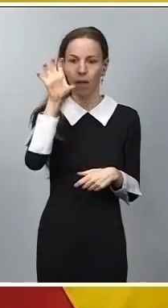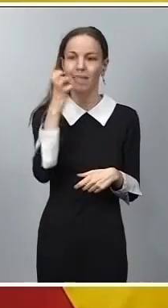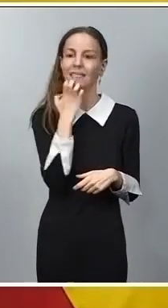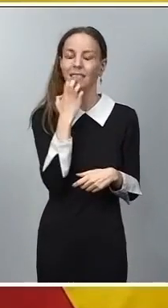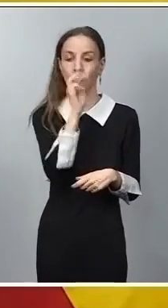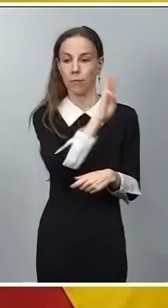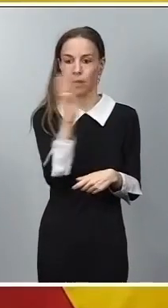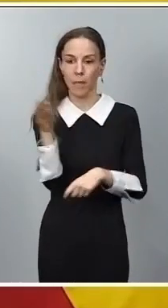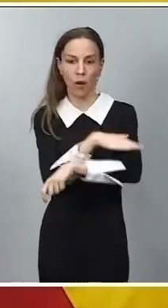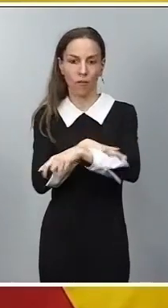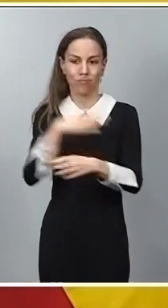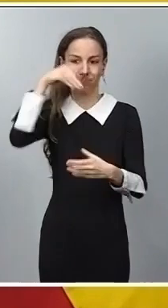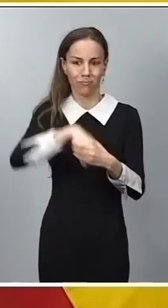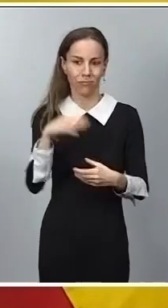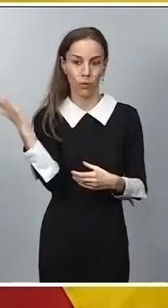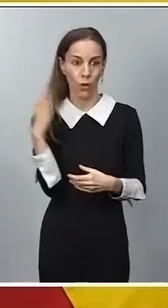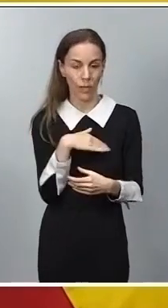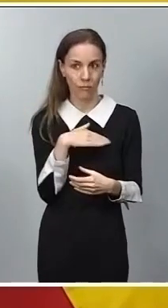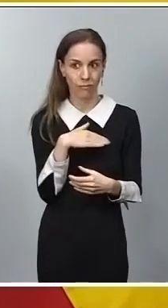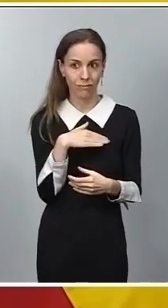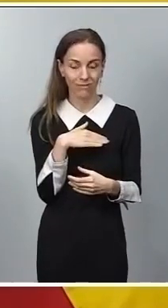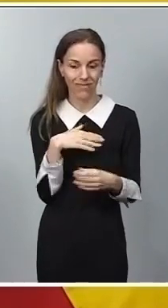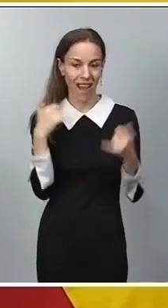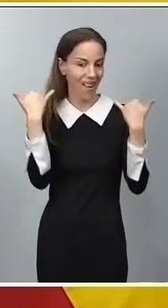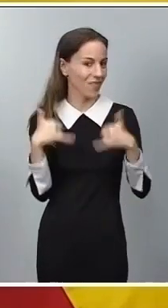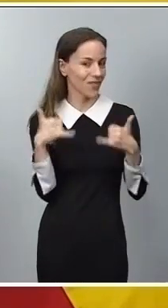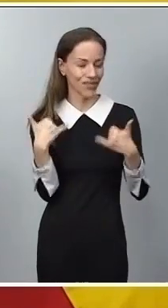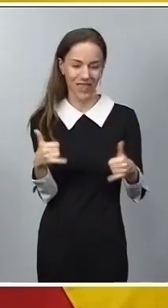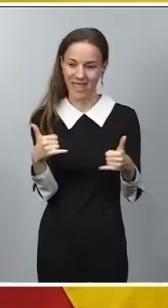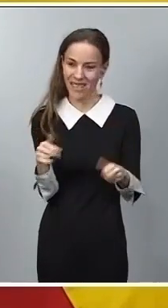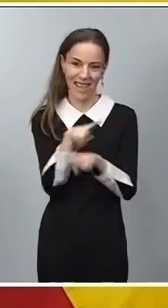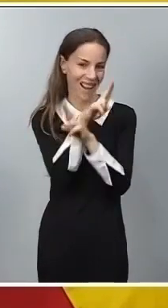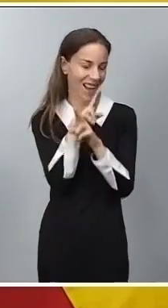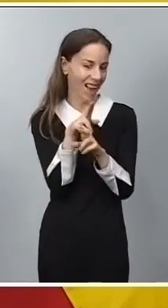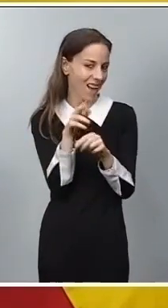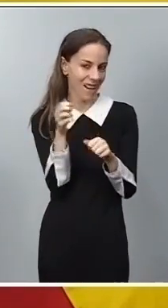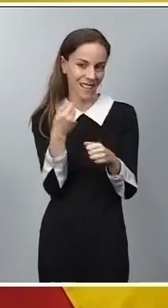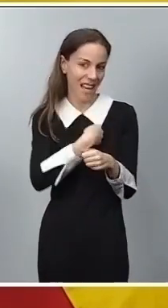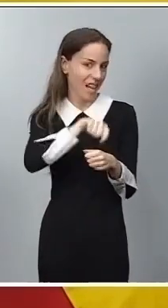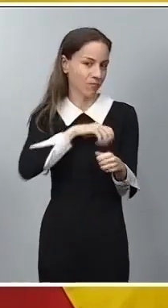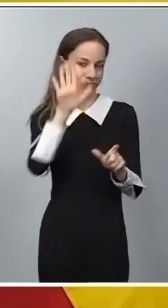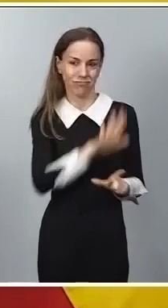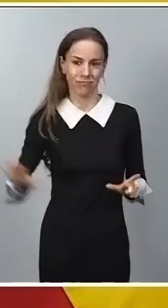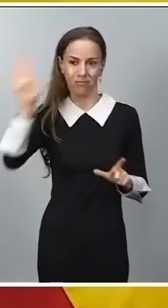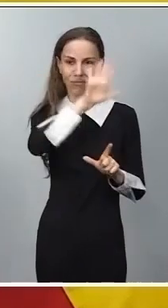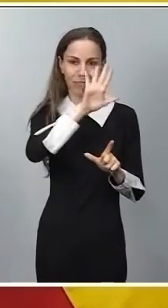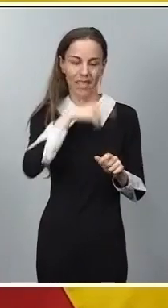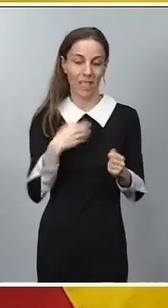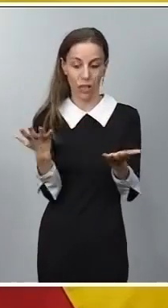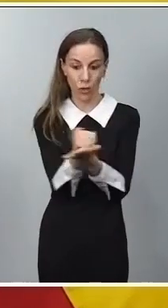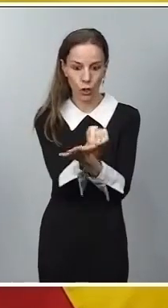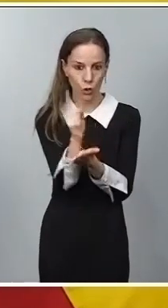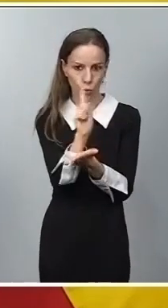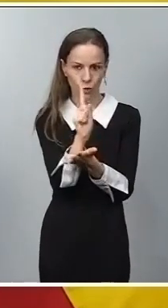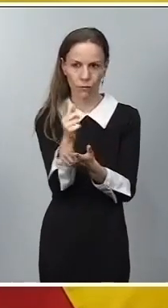el Partido Popular, la fiesta nacional deja de ser la fiesta de todos para ser la